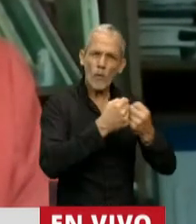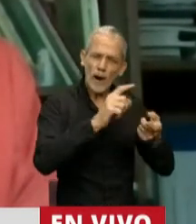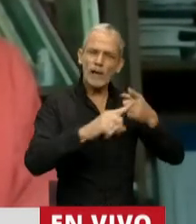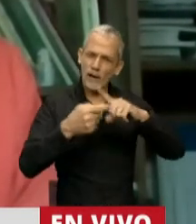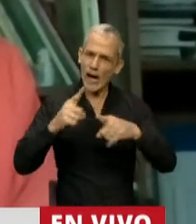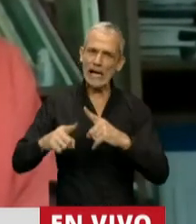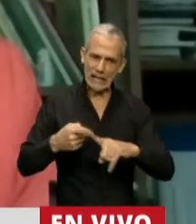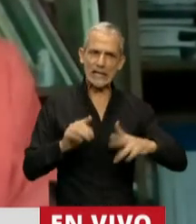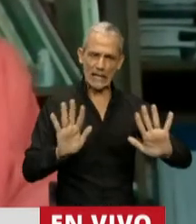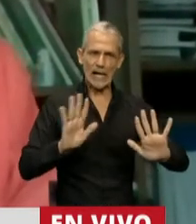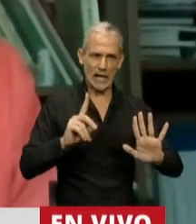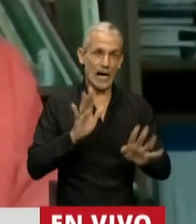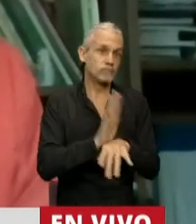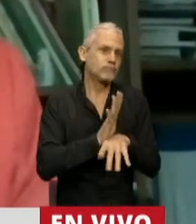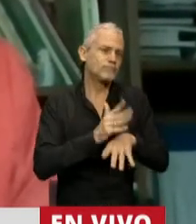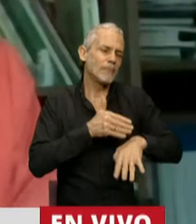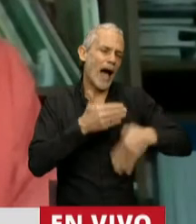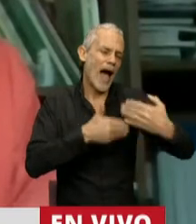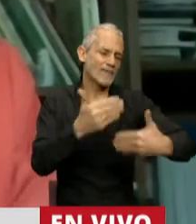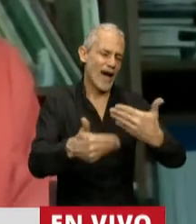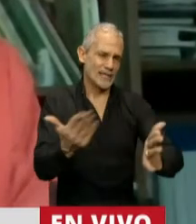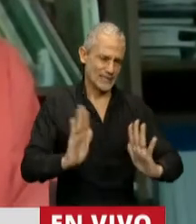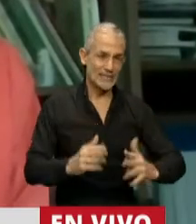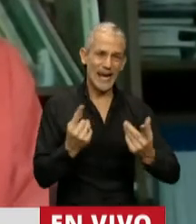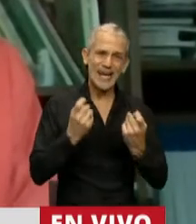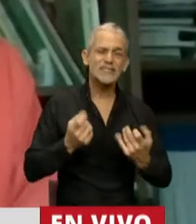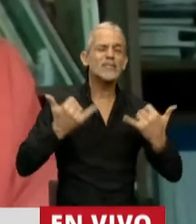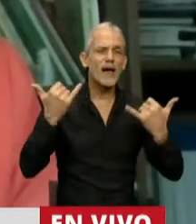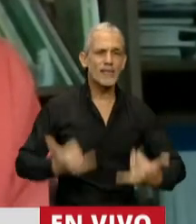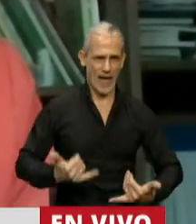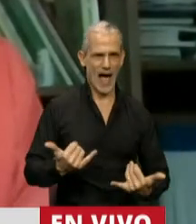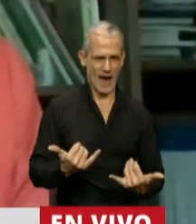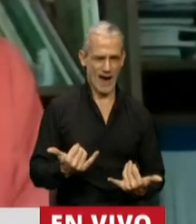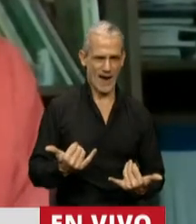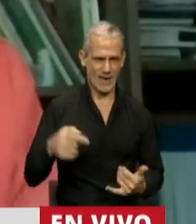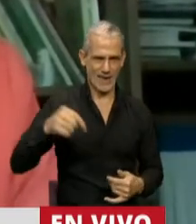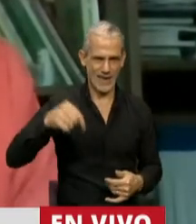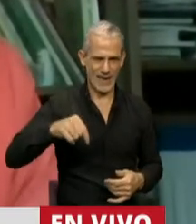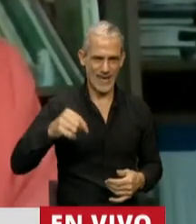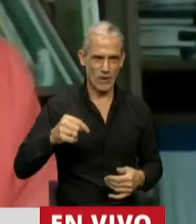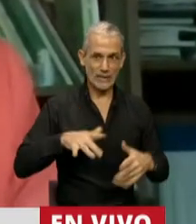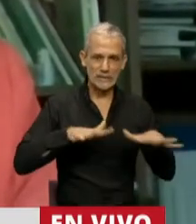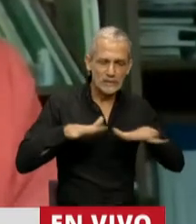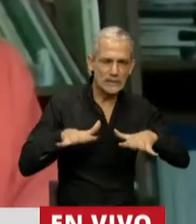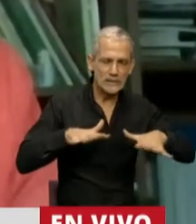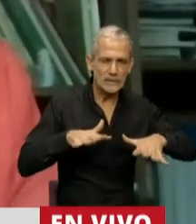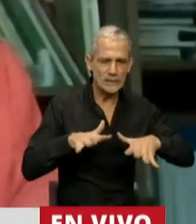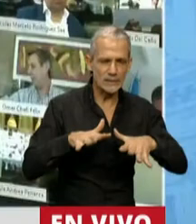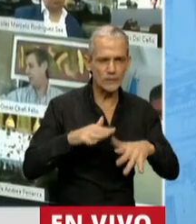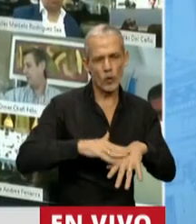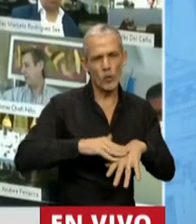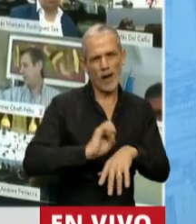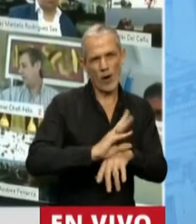una situación de avance frente a la necesidad cuciante que plantea la crisis de la pandemia.